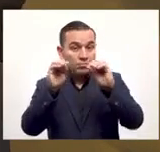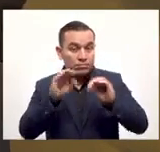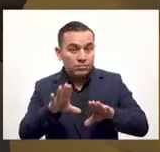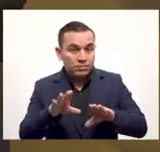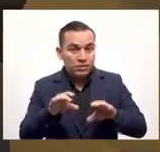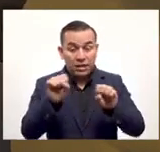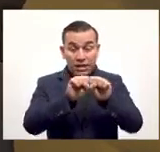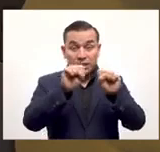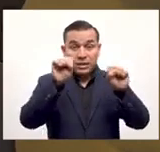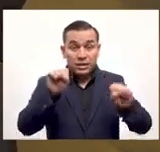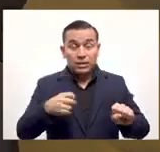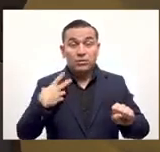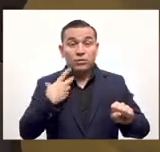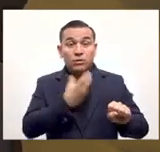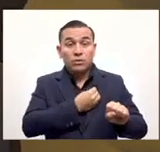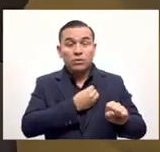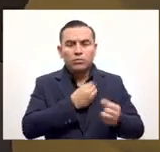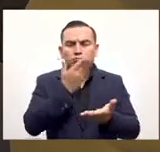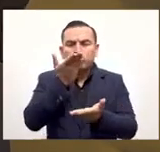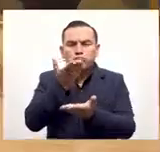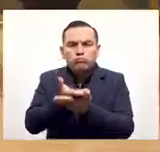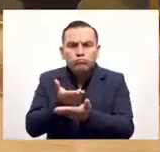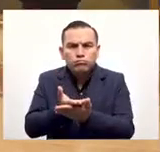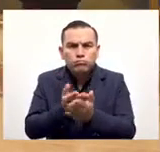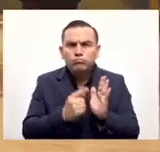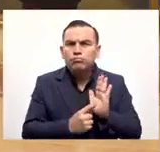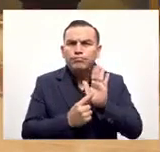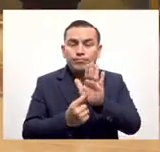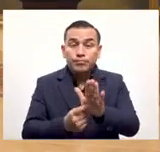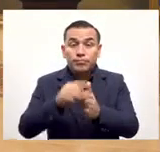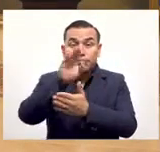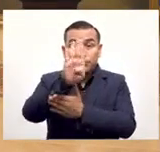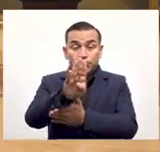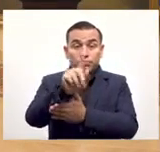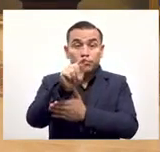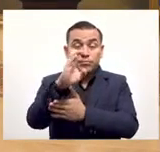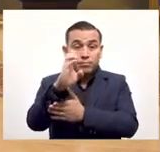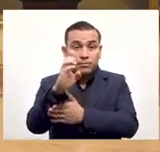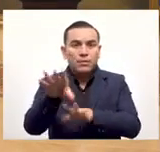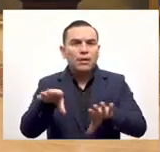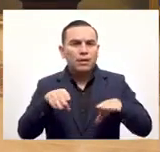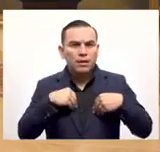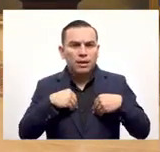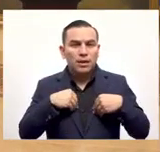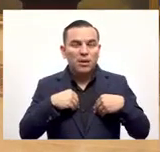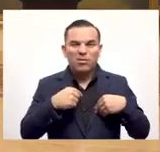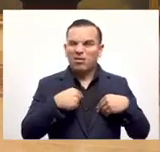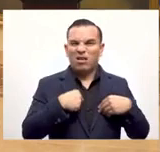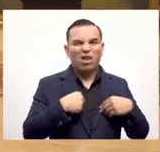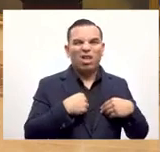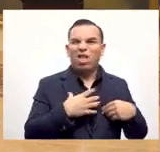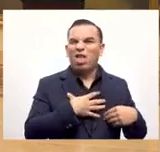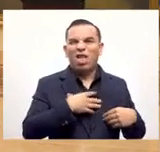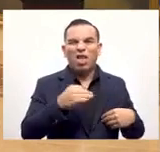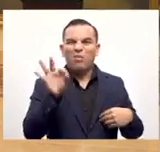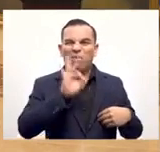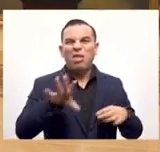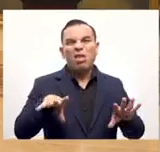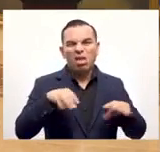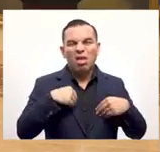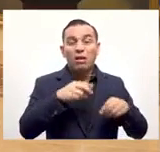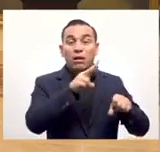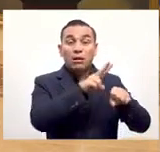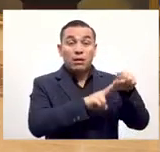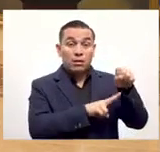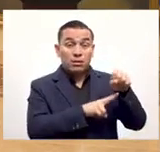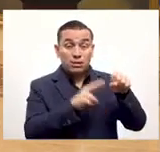Claro, en el sistema que vamos a presentar, si recibe, si acepta Bitcoin pero no quiere recibir Bitcoin, sino que quiere recibir dólares, va